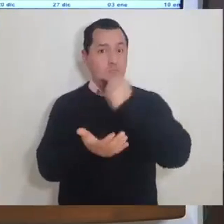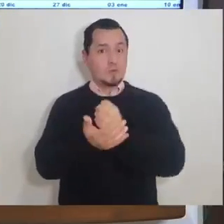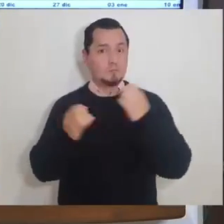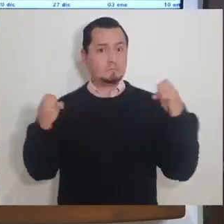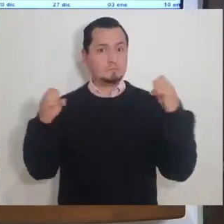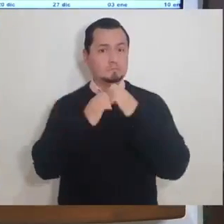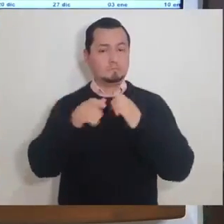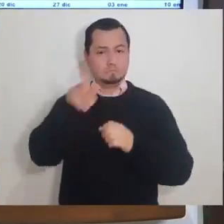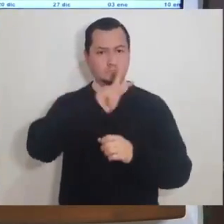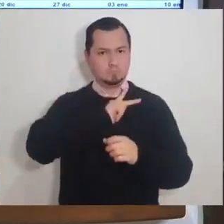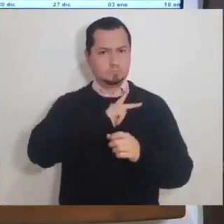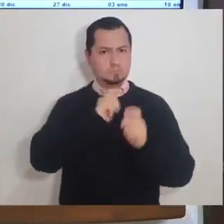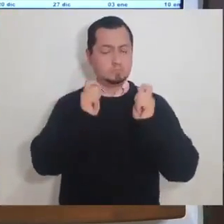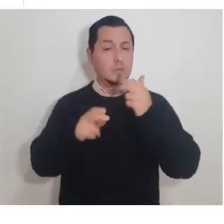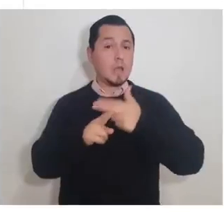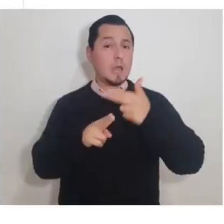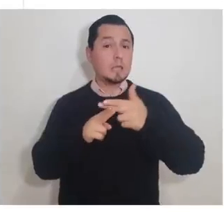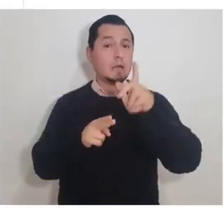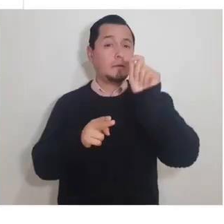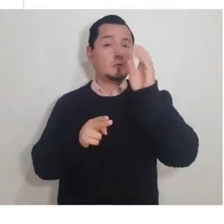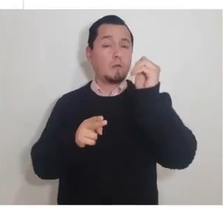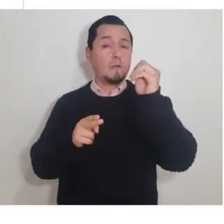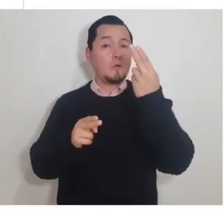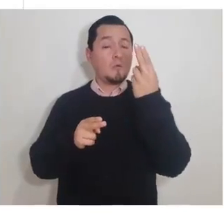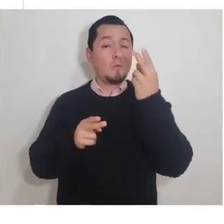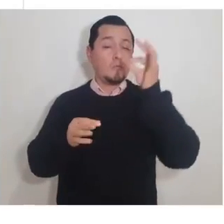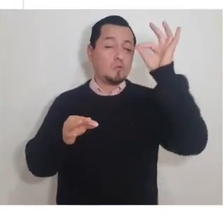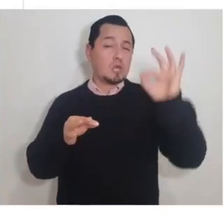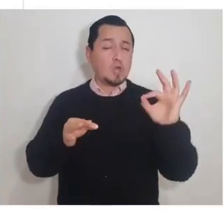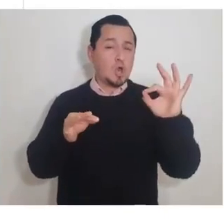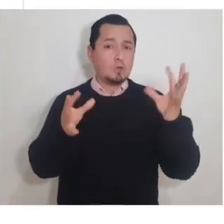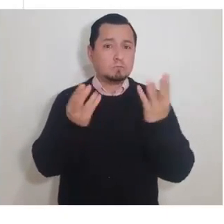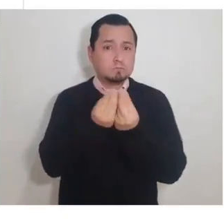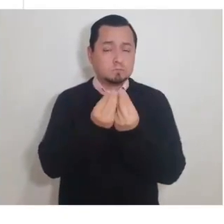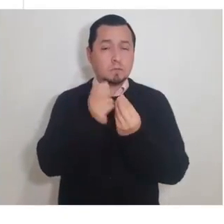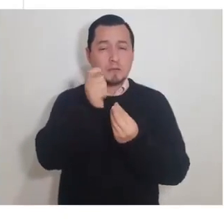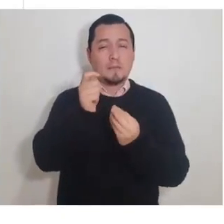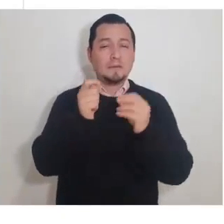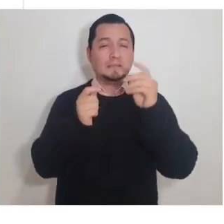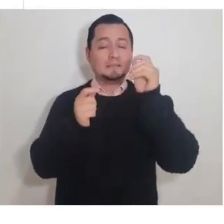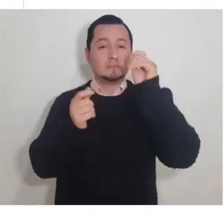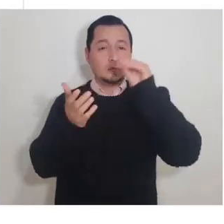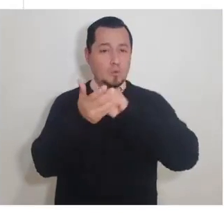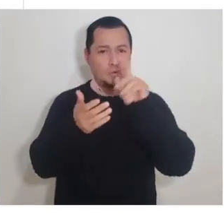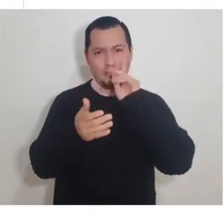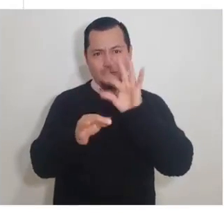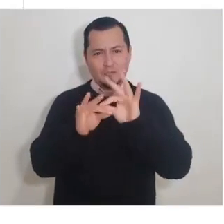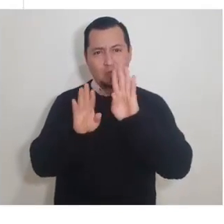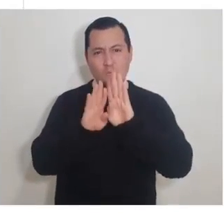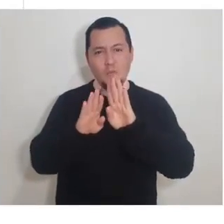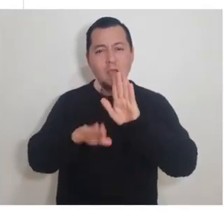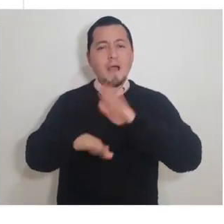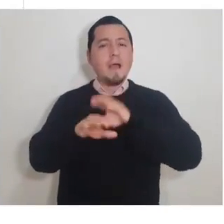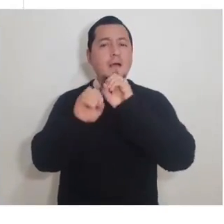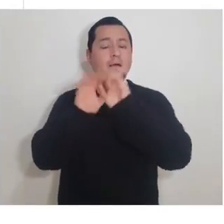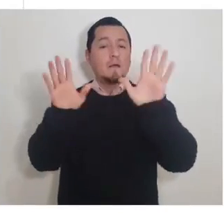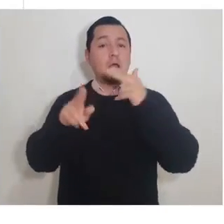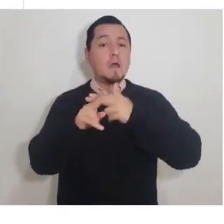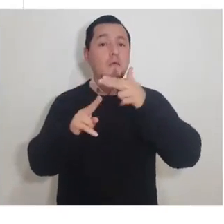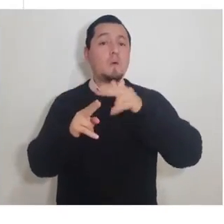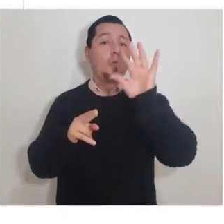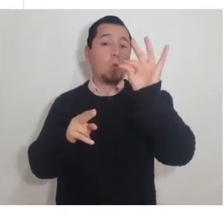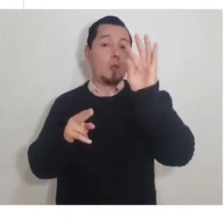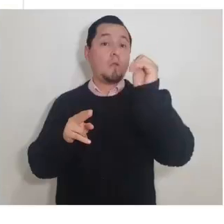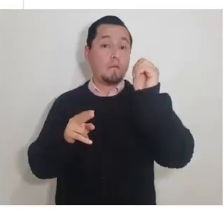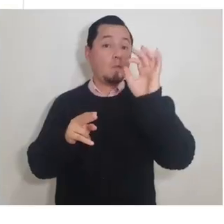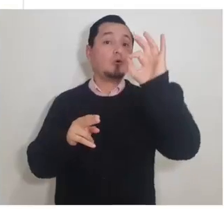después de la aplicación del botón de emergencia, anduvimos hasta en 29% de positividad. Fíjense, por favor, dónde estamos ahora. Hemos llegado a tener hasta el